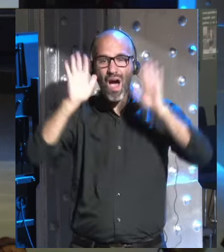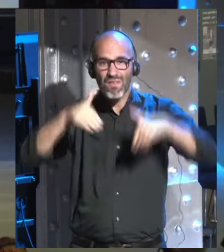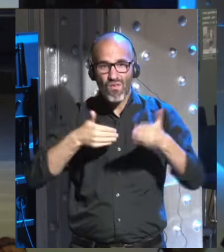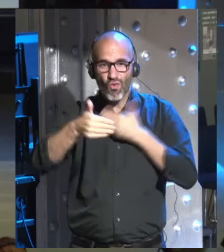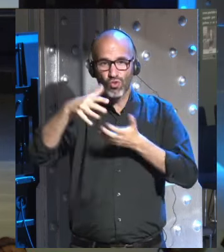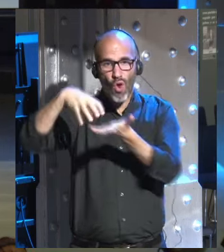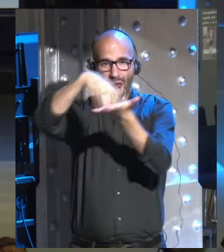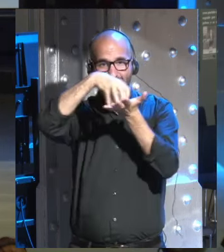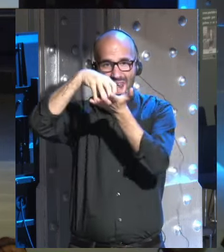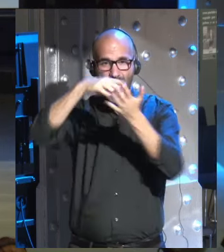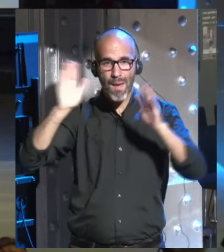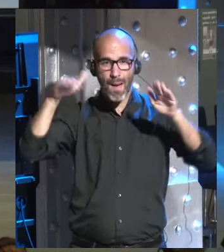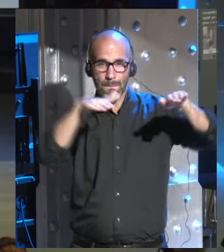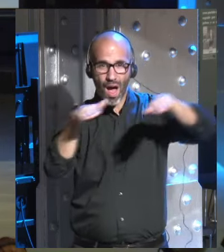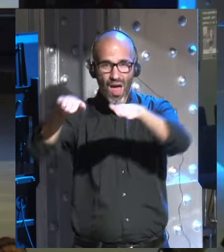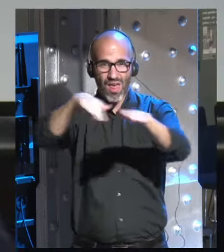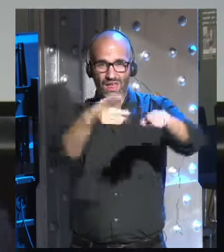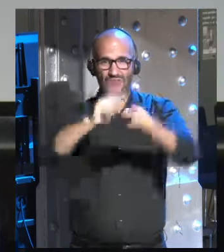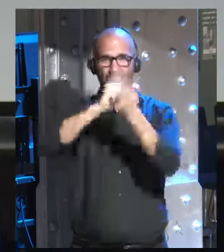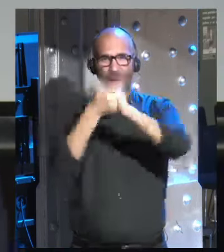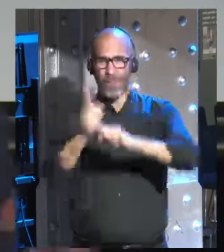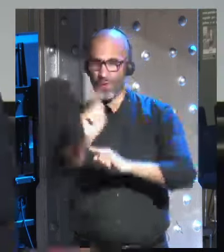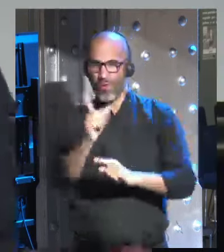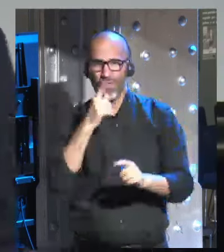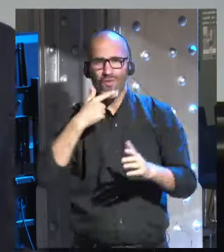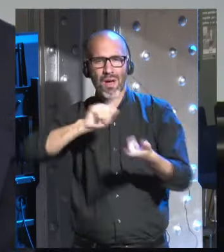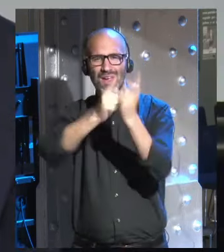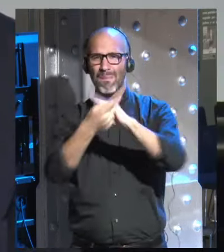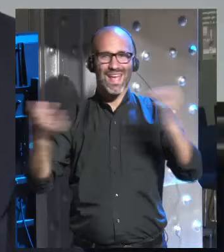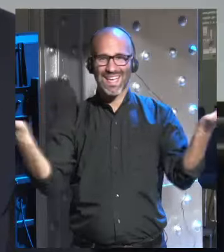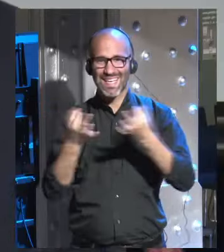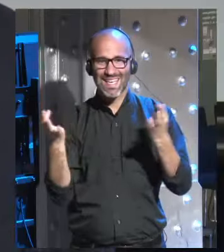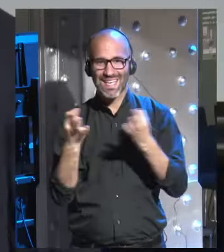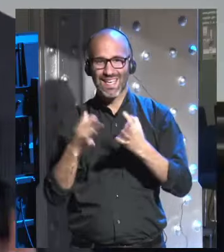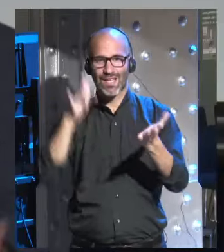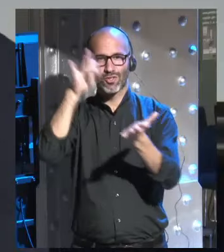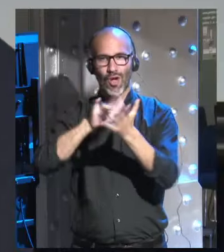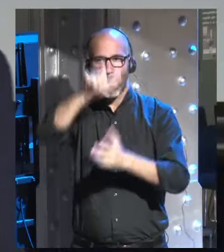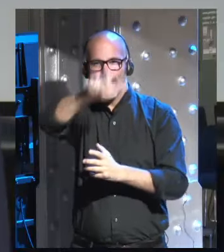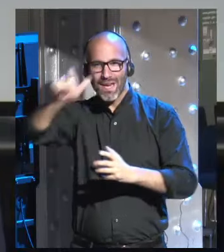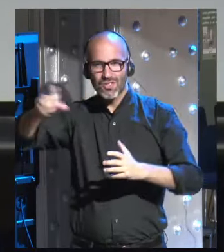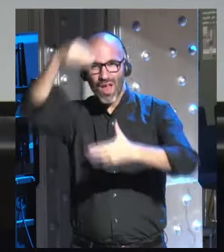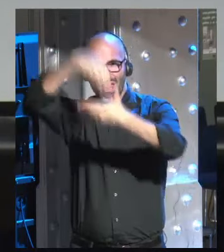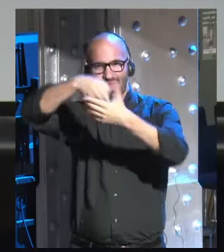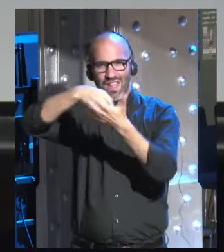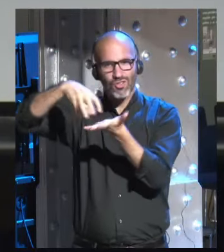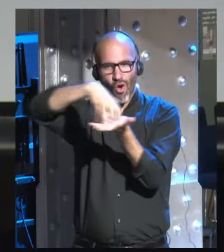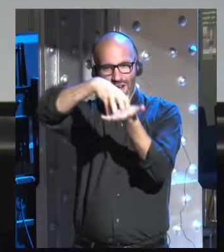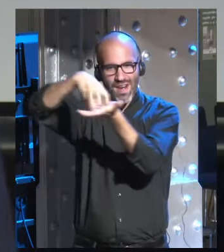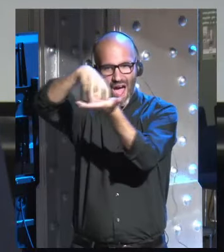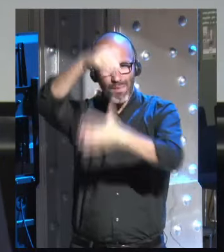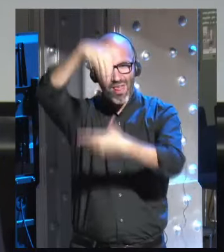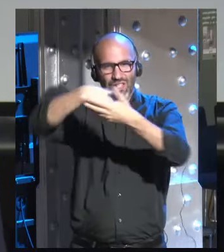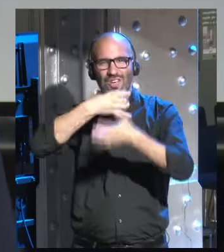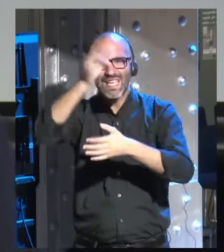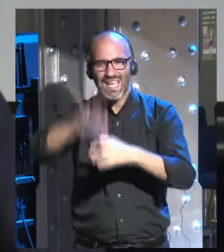espaciales. El cambio real, el importante de verdad, será el de esas entidades, esos entes, esos seres que viajan en esas